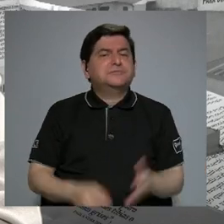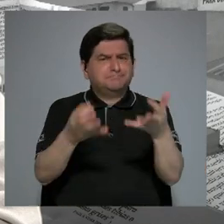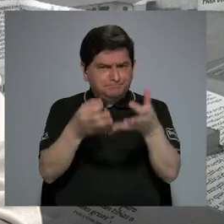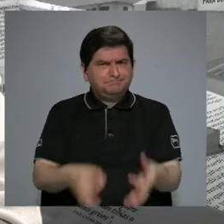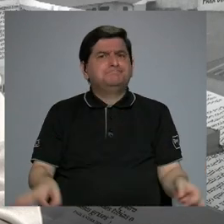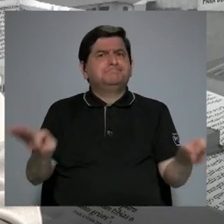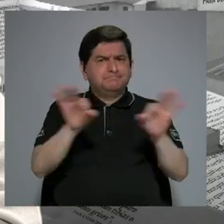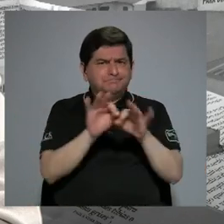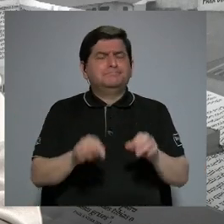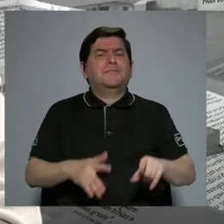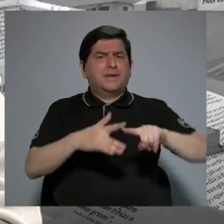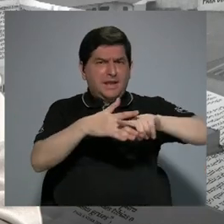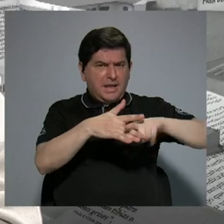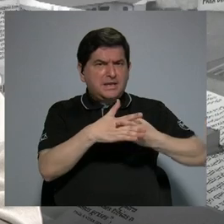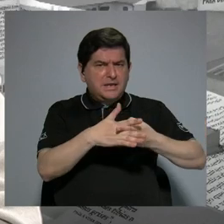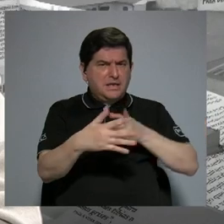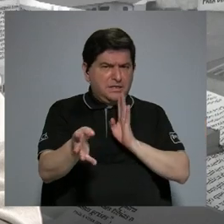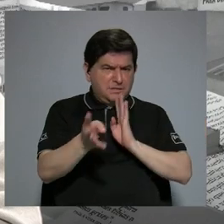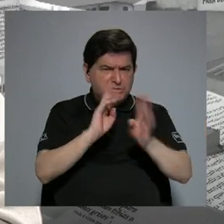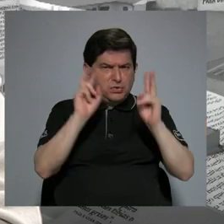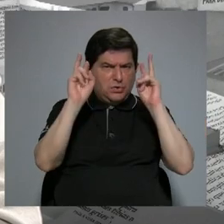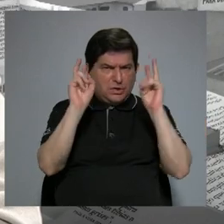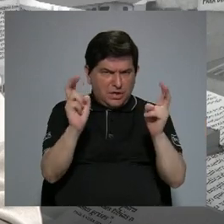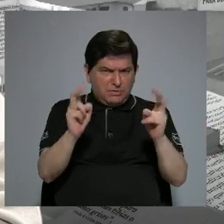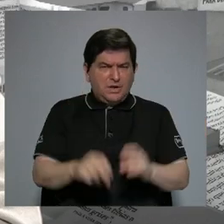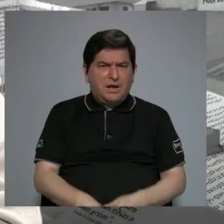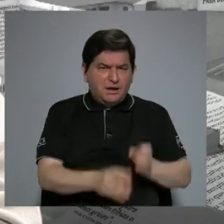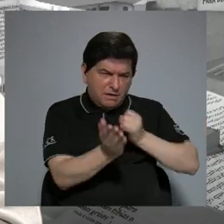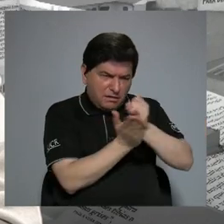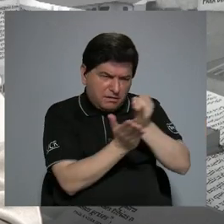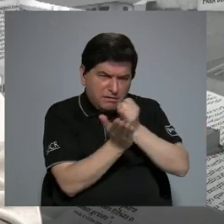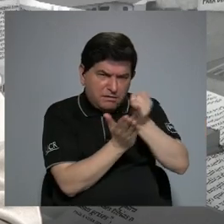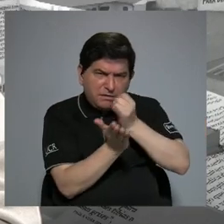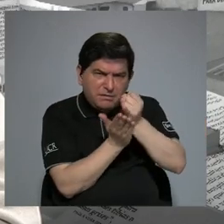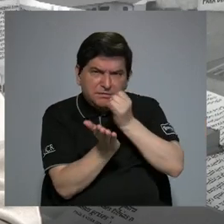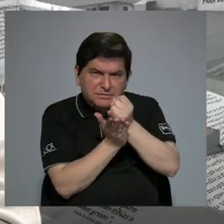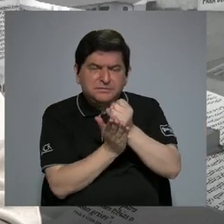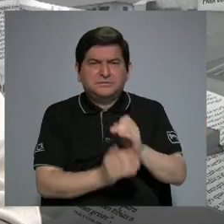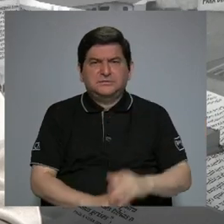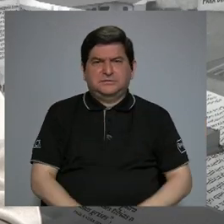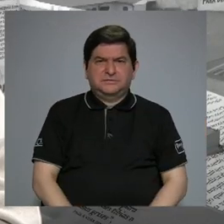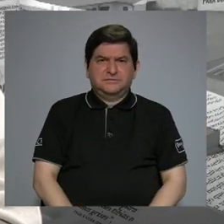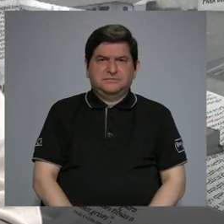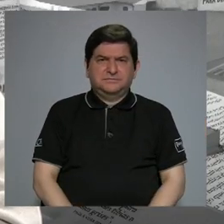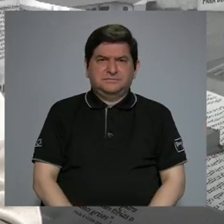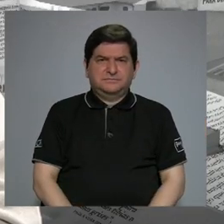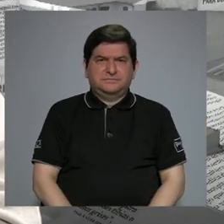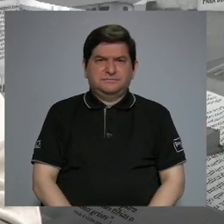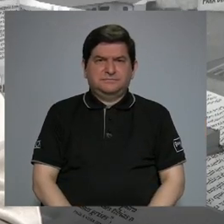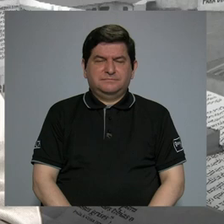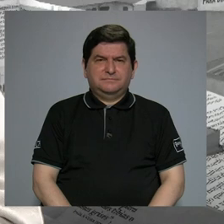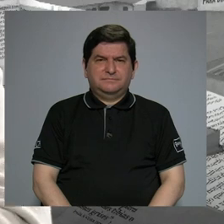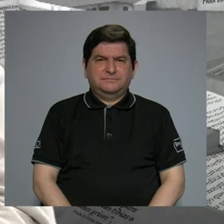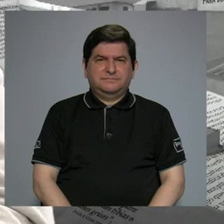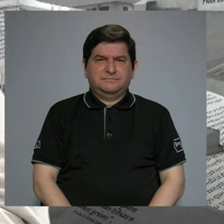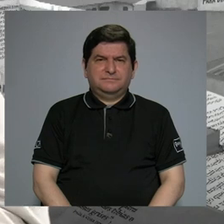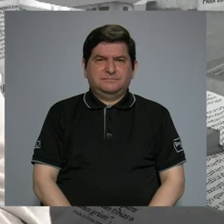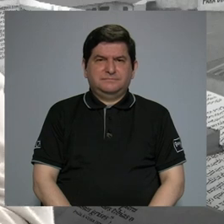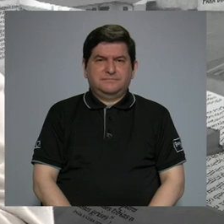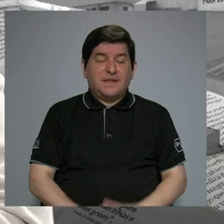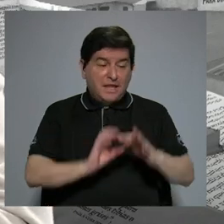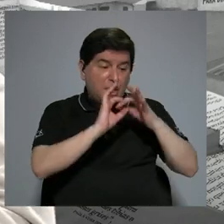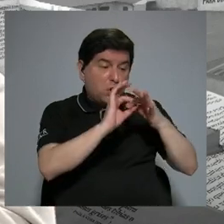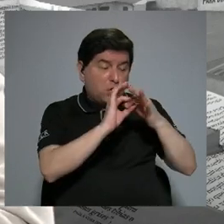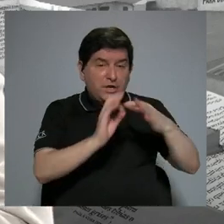empezar a hablar de estos temas, hacer investigación sobre estos temas, de la